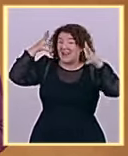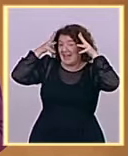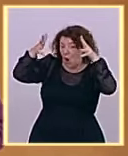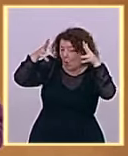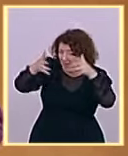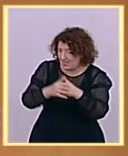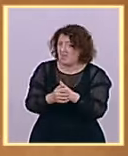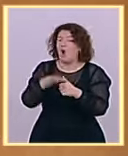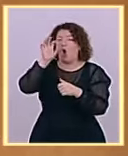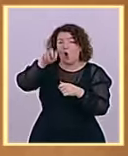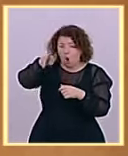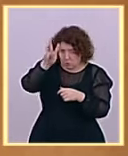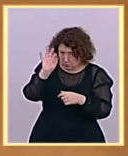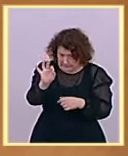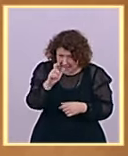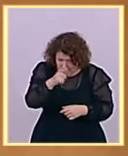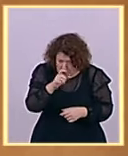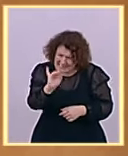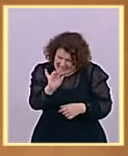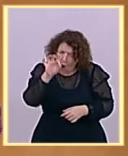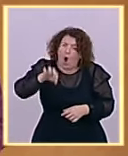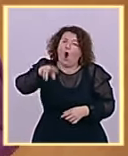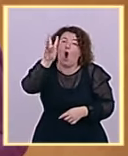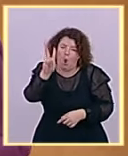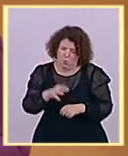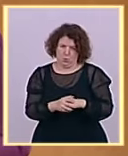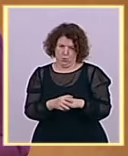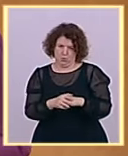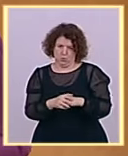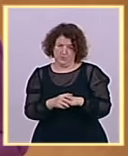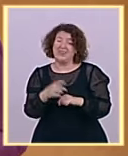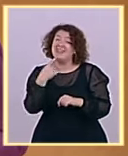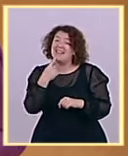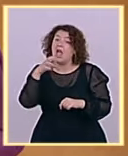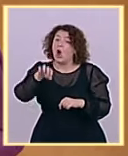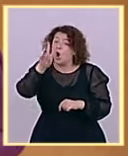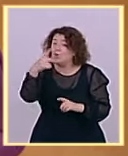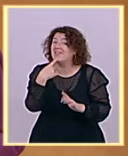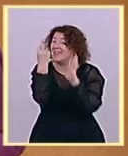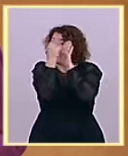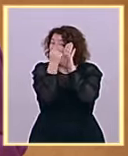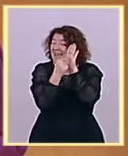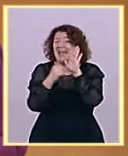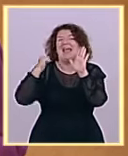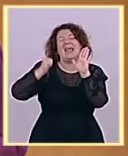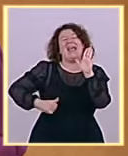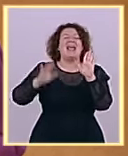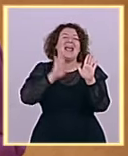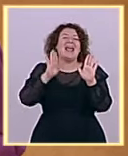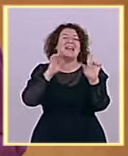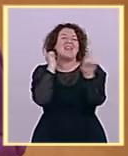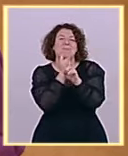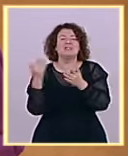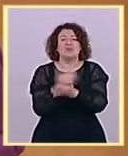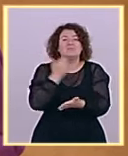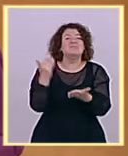recomienda tipificar el enriquecimiento ilícito. Algo que aconseja la Fiscalía Anticorrupción de